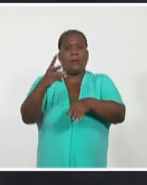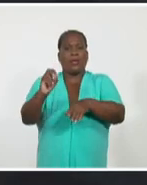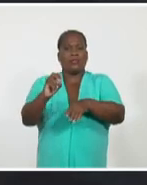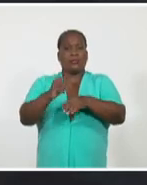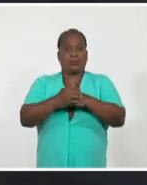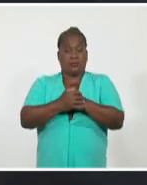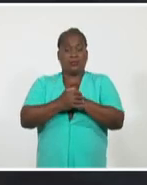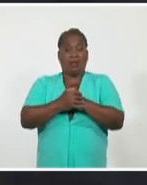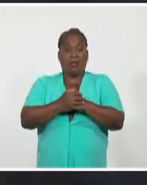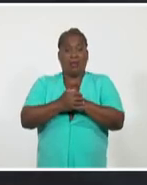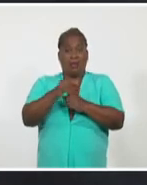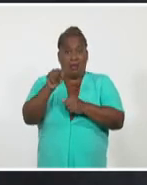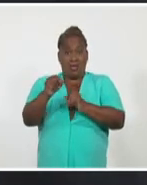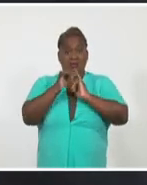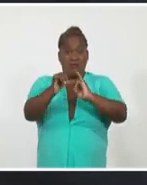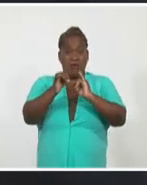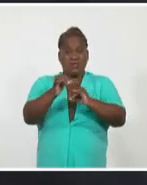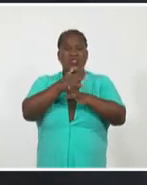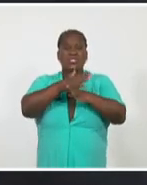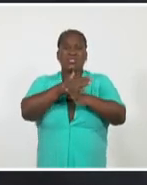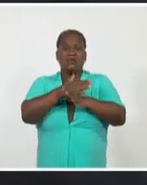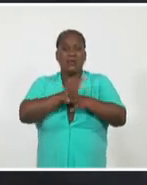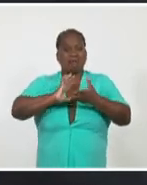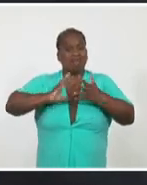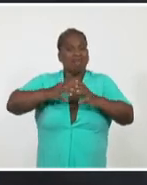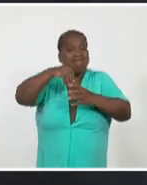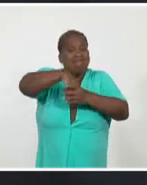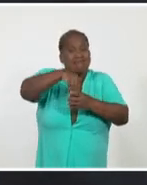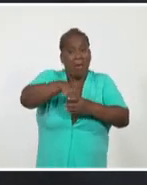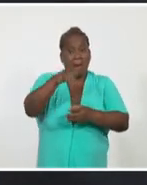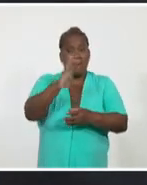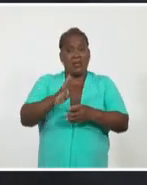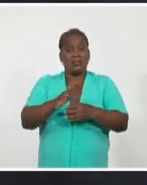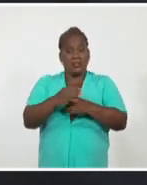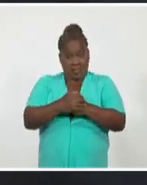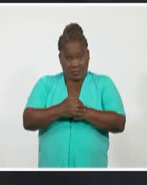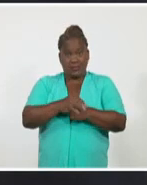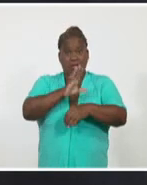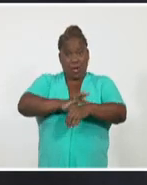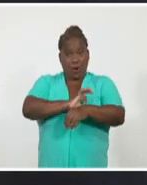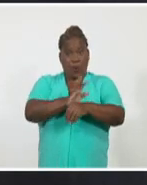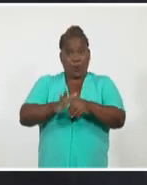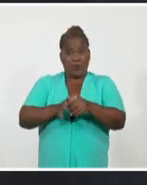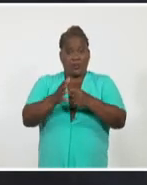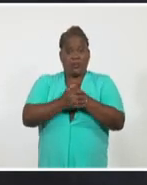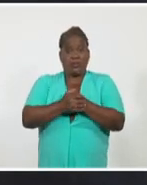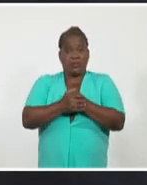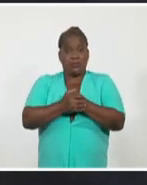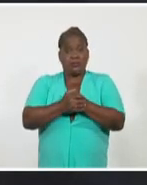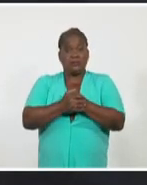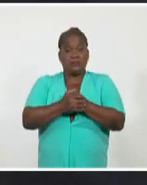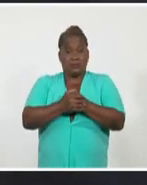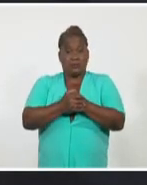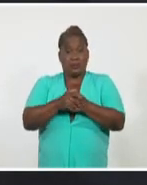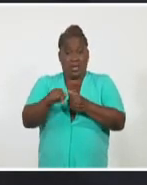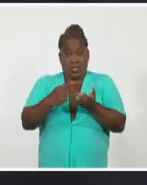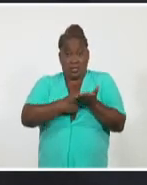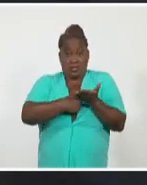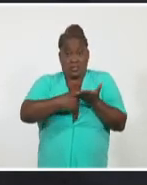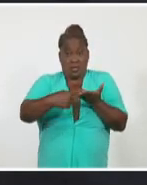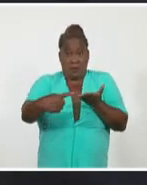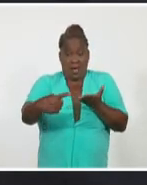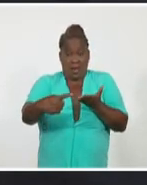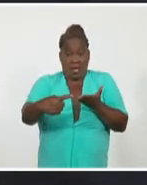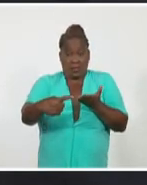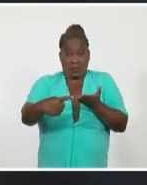Sólo ese dato habla de la complejidad extrema que ha alcanzado la pandemia en el gigante suramericano, que esta semana llegará